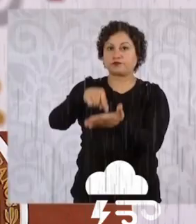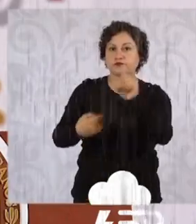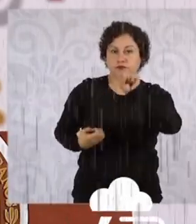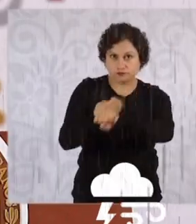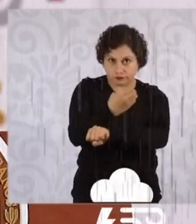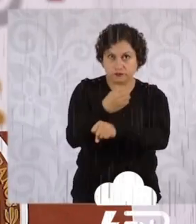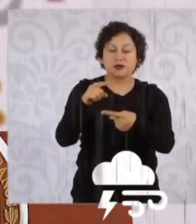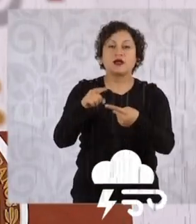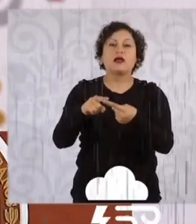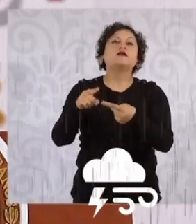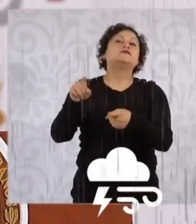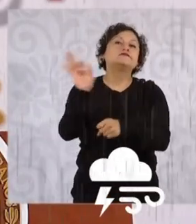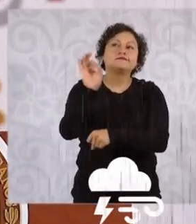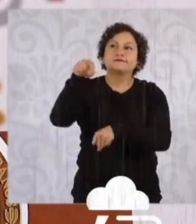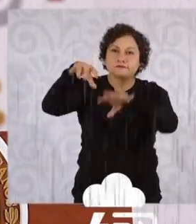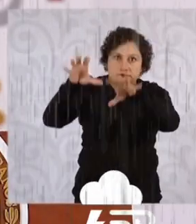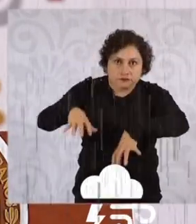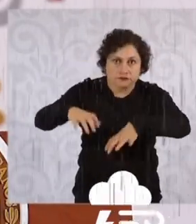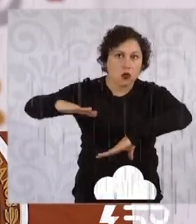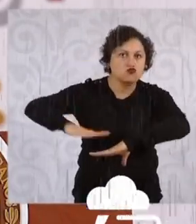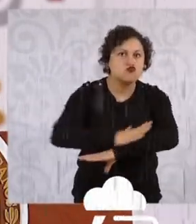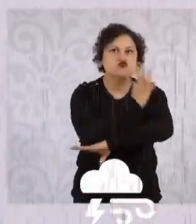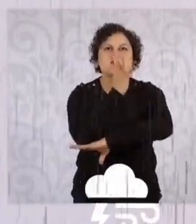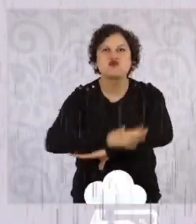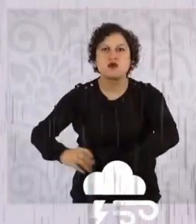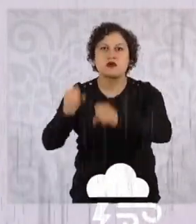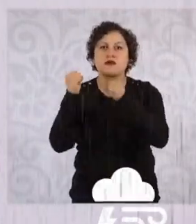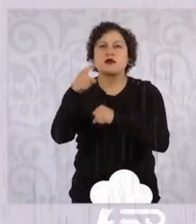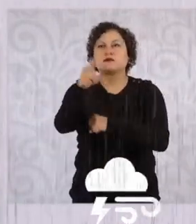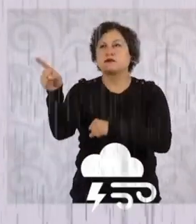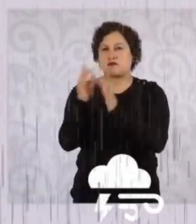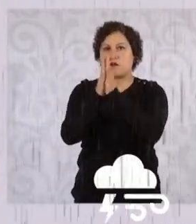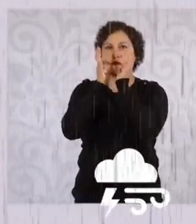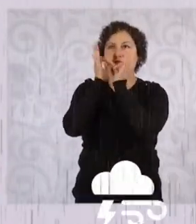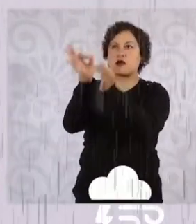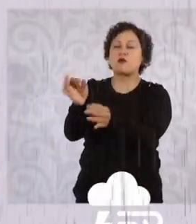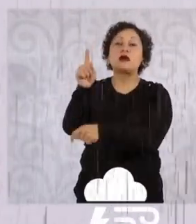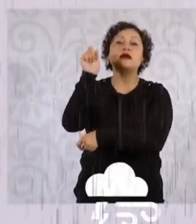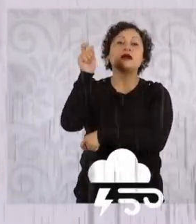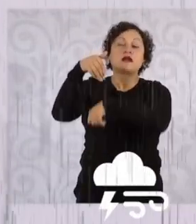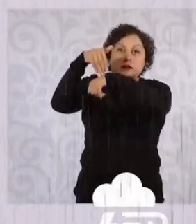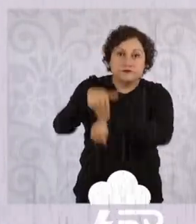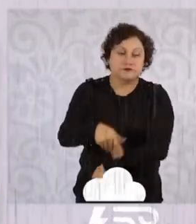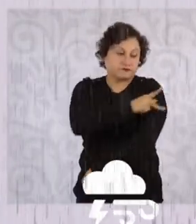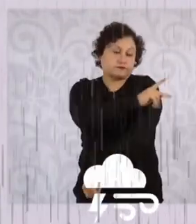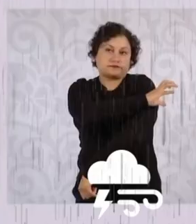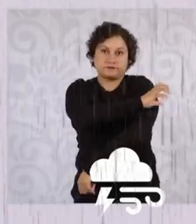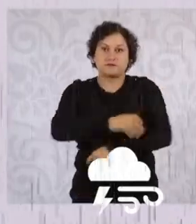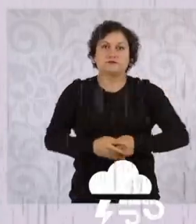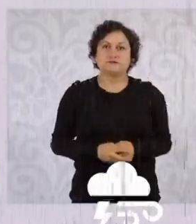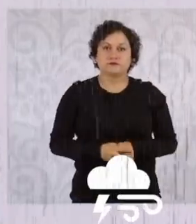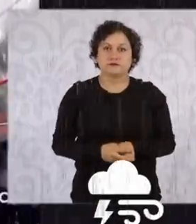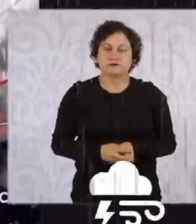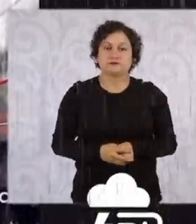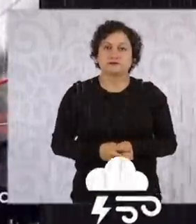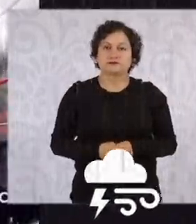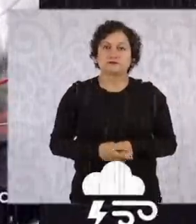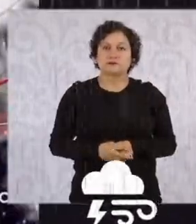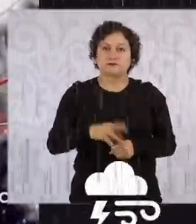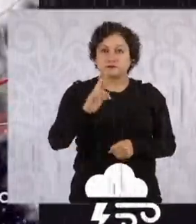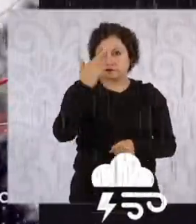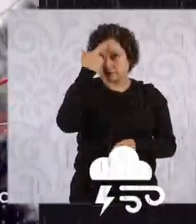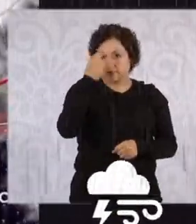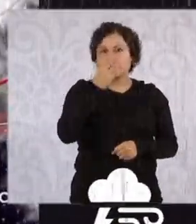mencionados por lluvias, viento, oleaje y atender las recomendaciones emitidas por las autoridades de protección civil. Y recuerden también que